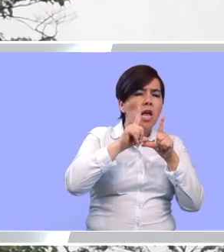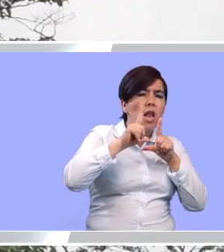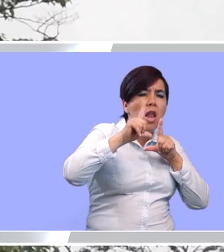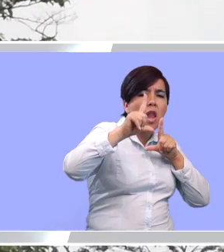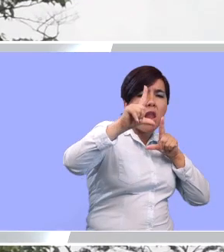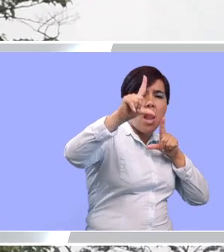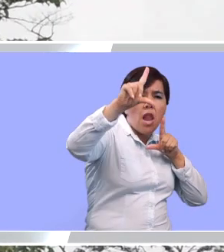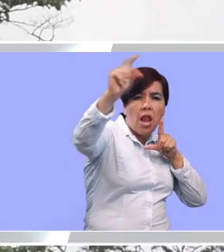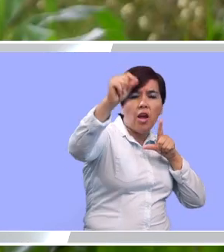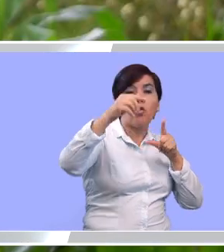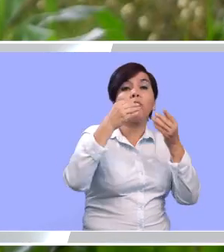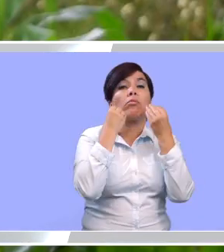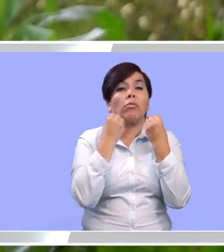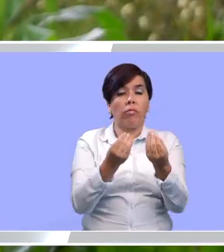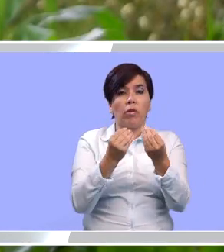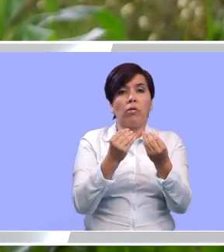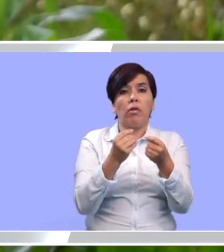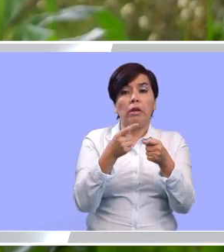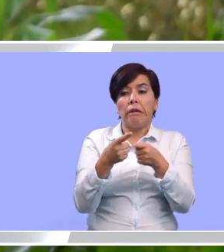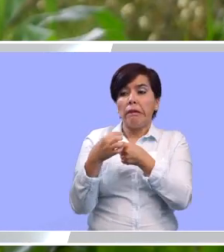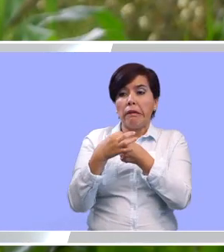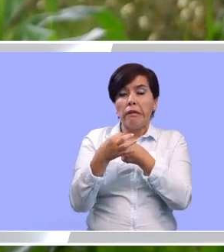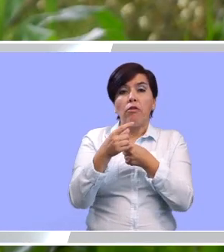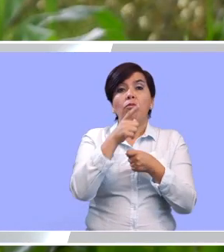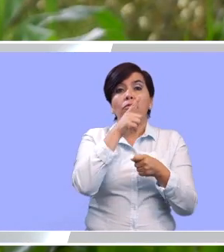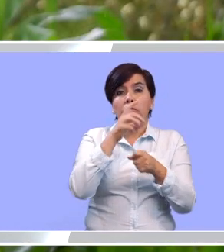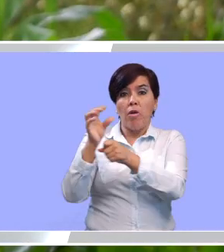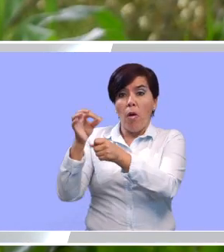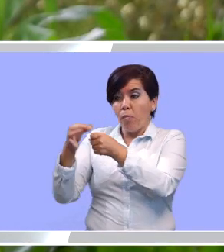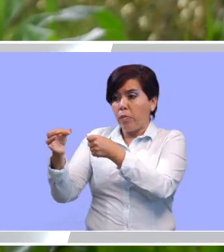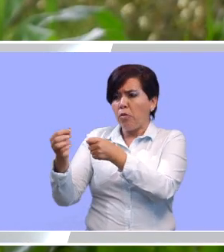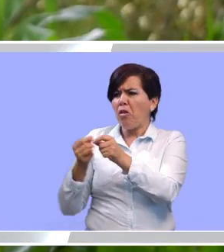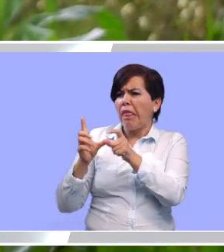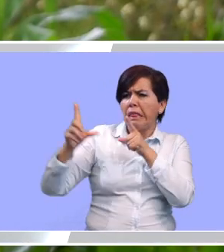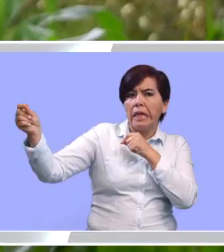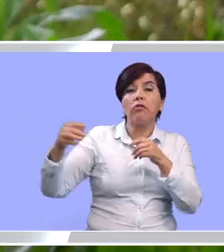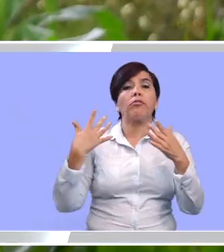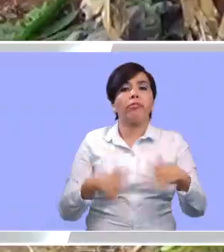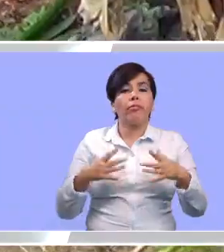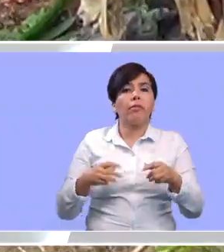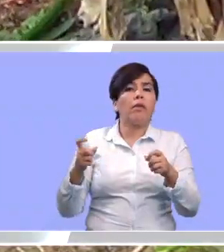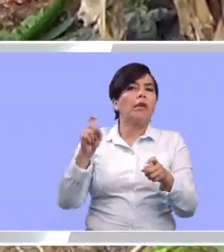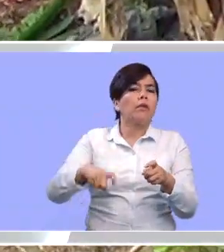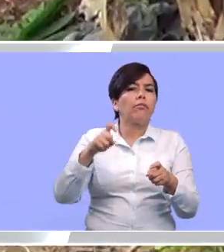ya que las partes donde hemos estado son bastante retiradas del casco urbano de los municipios.